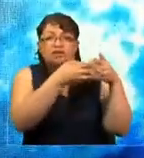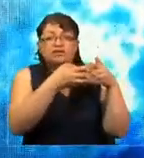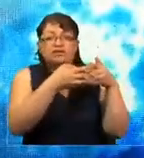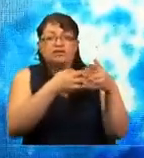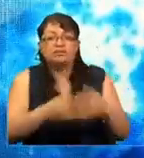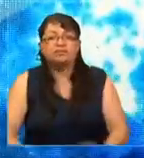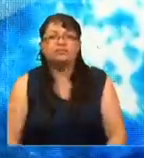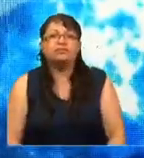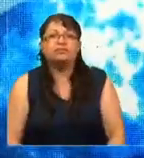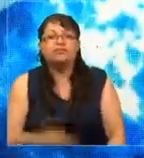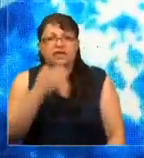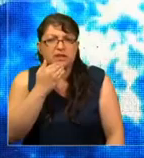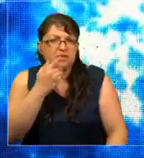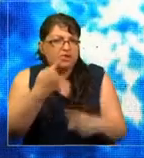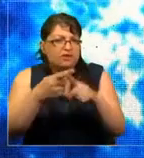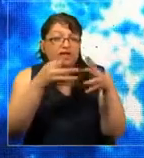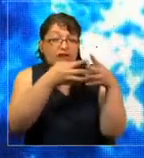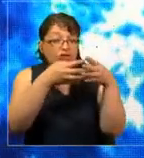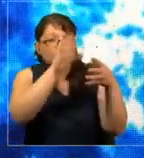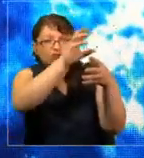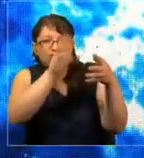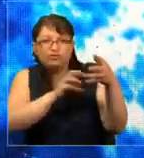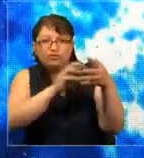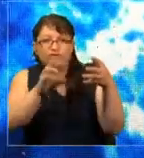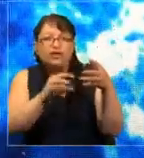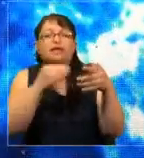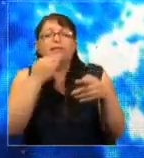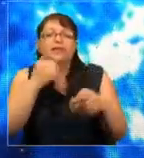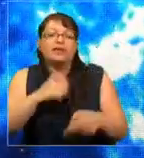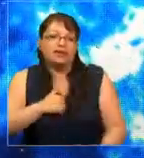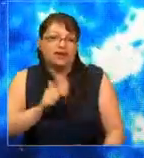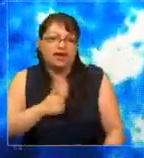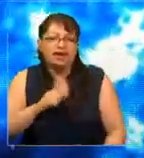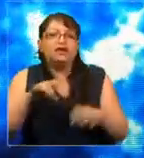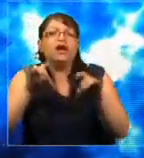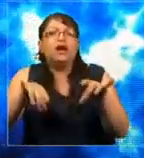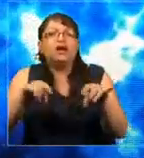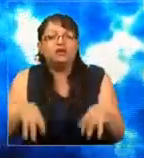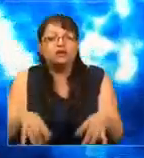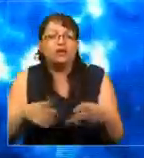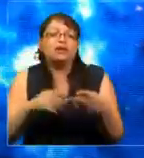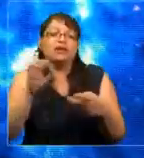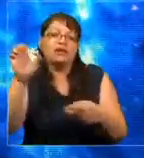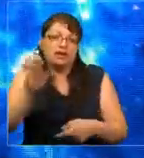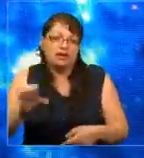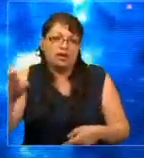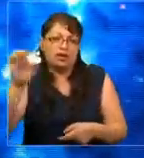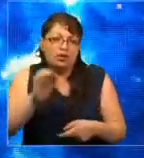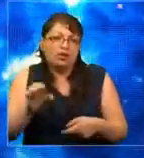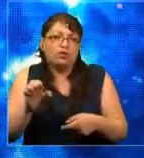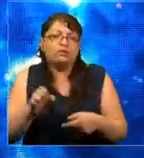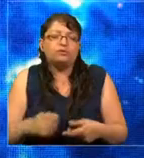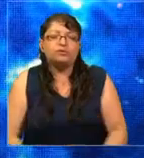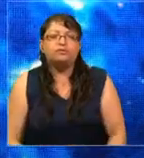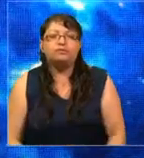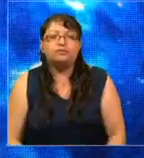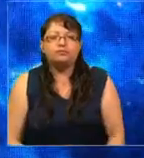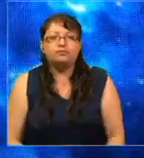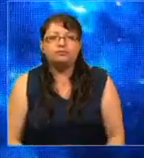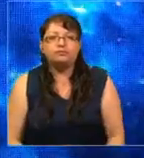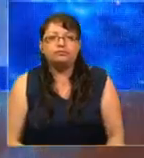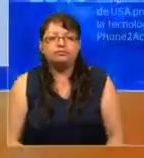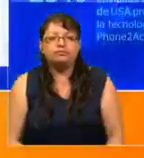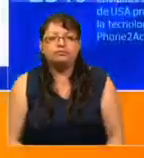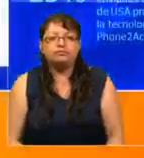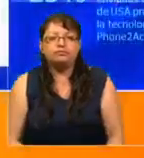también en los estados, y es usado en Canadá, Australia, Europa y todo el